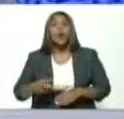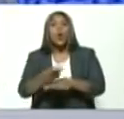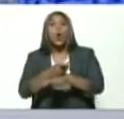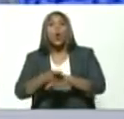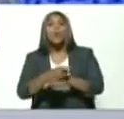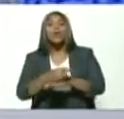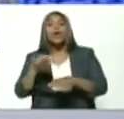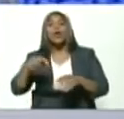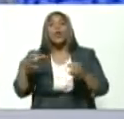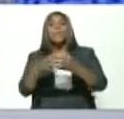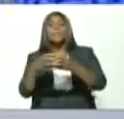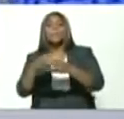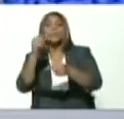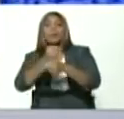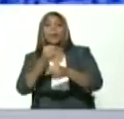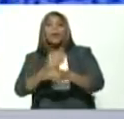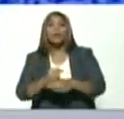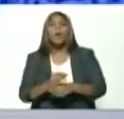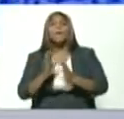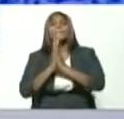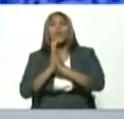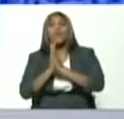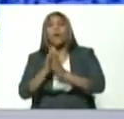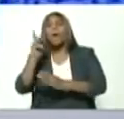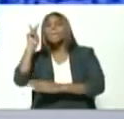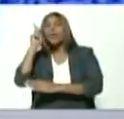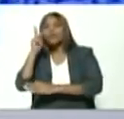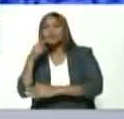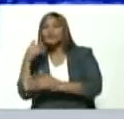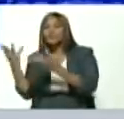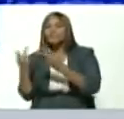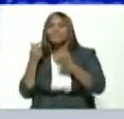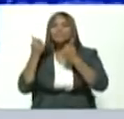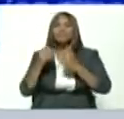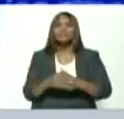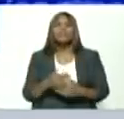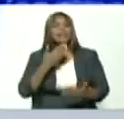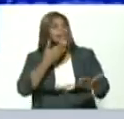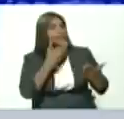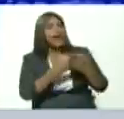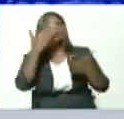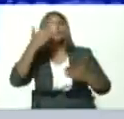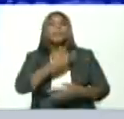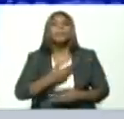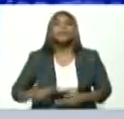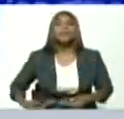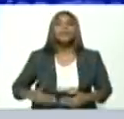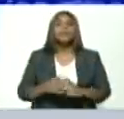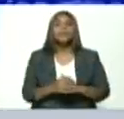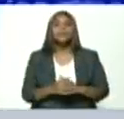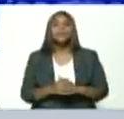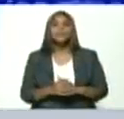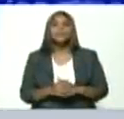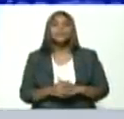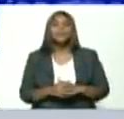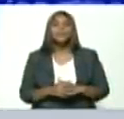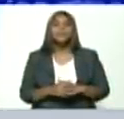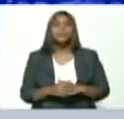de la Clase Obrera. Por favor, Eduardo Piñate, profesor Eduardo Piñate. Muchas gracias, señor presidente, compañero presidente.